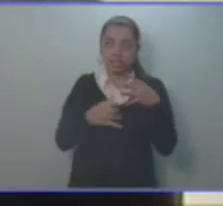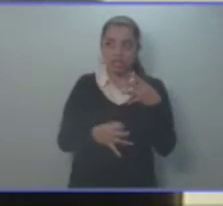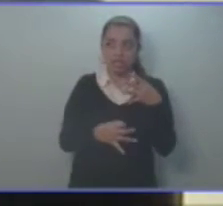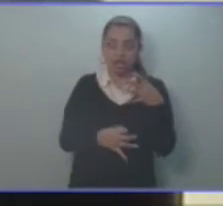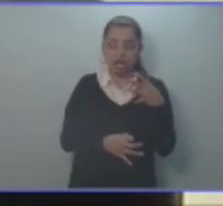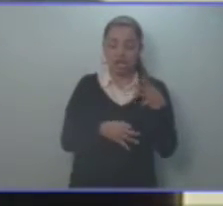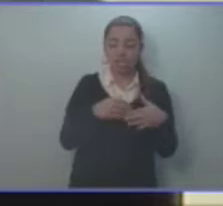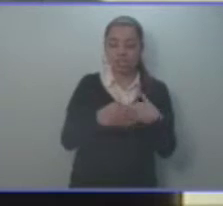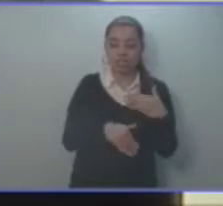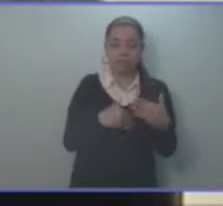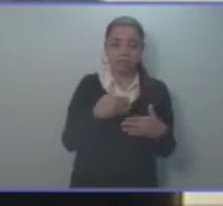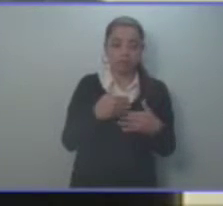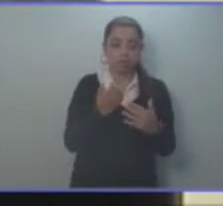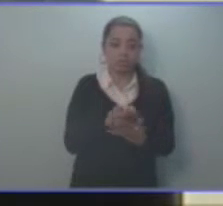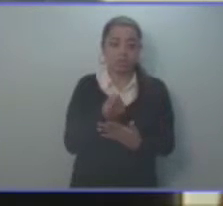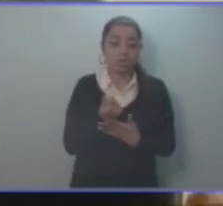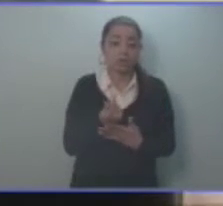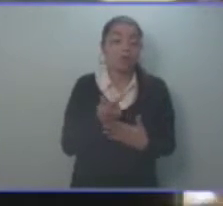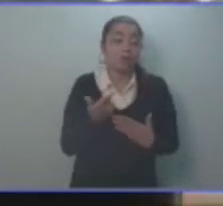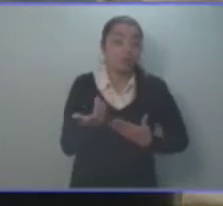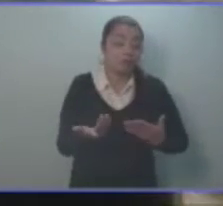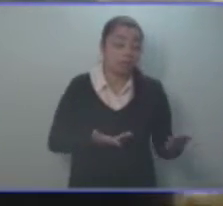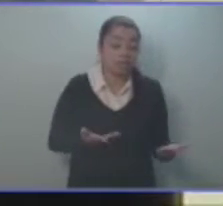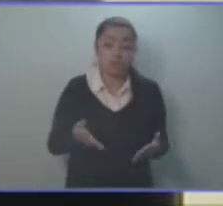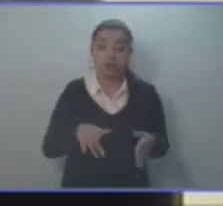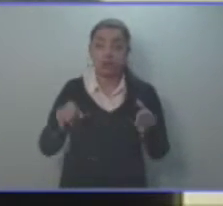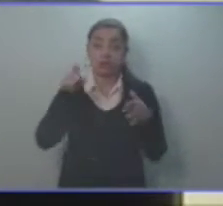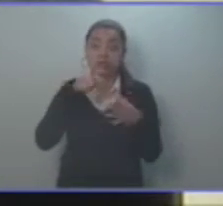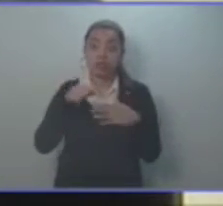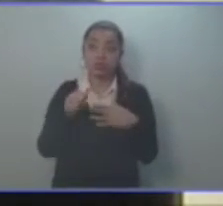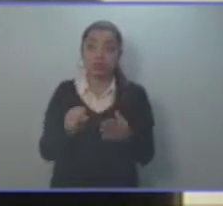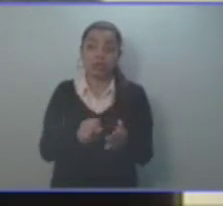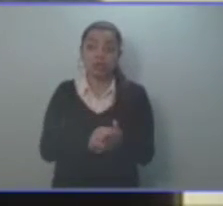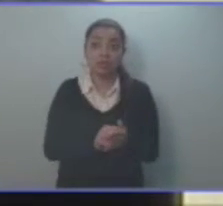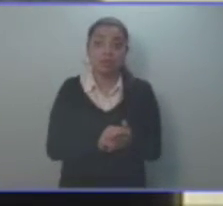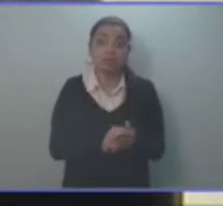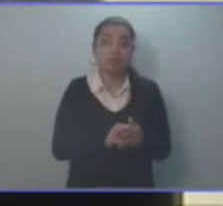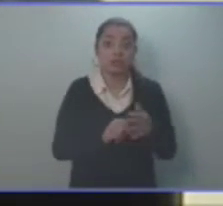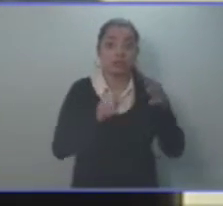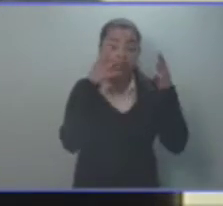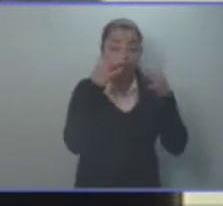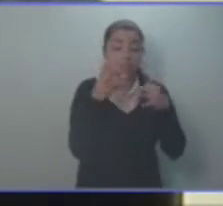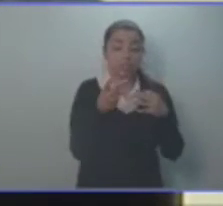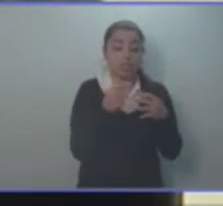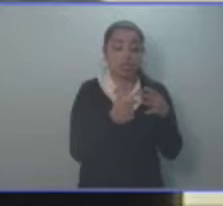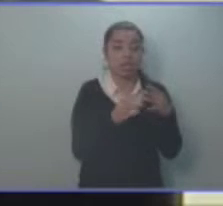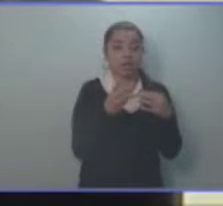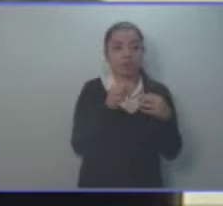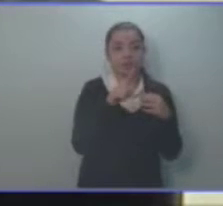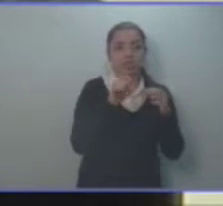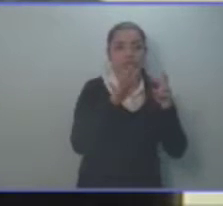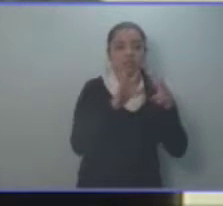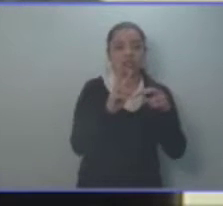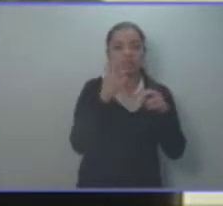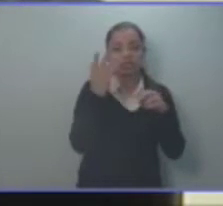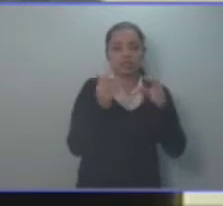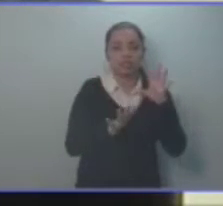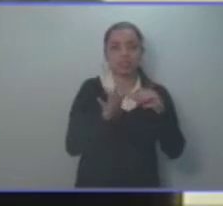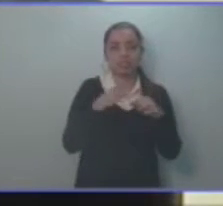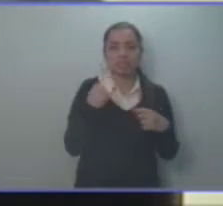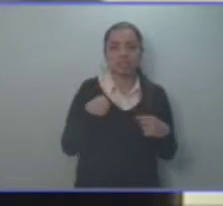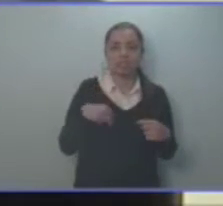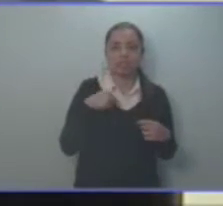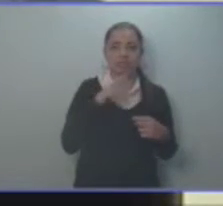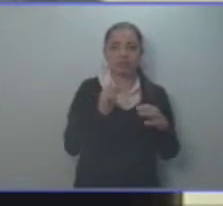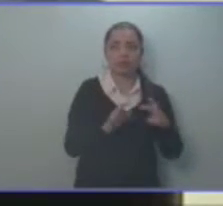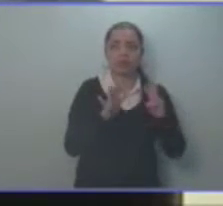de compensación económica por servicios prestados en el órgano legislativo mediante decreto número 172 de fecha 15 de noviembre de 2018,